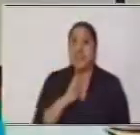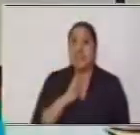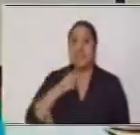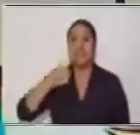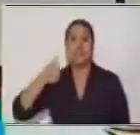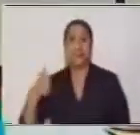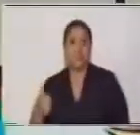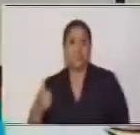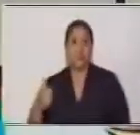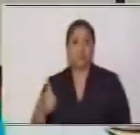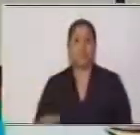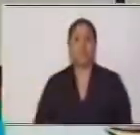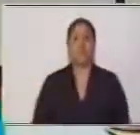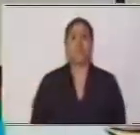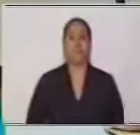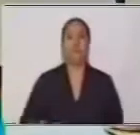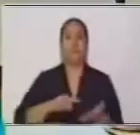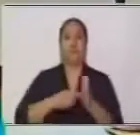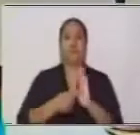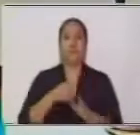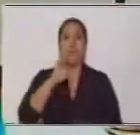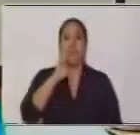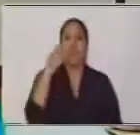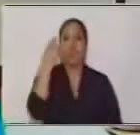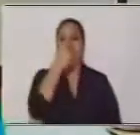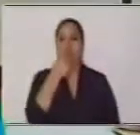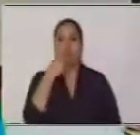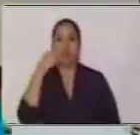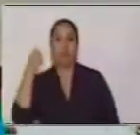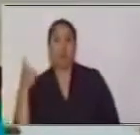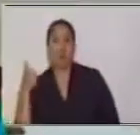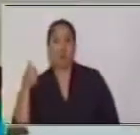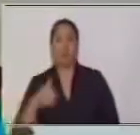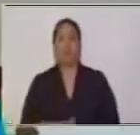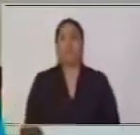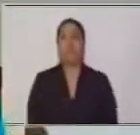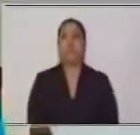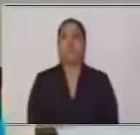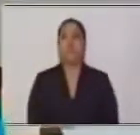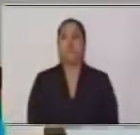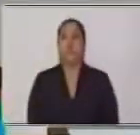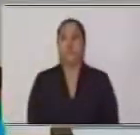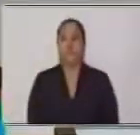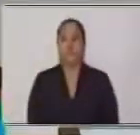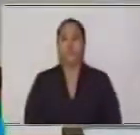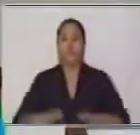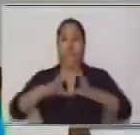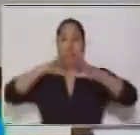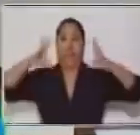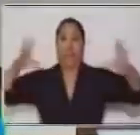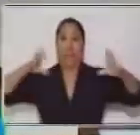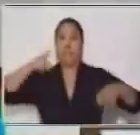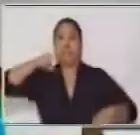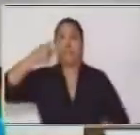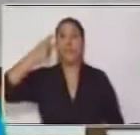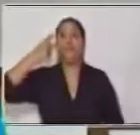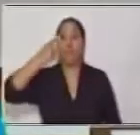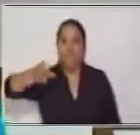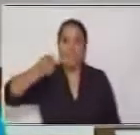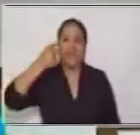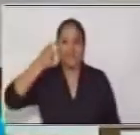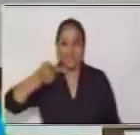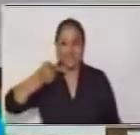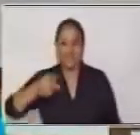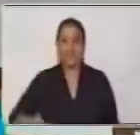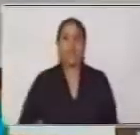Excelente. Entonces, lo pongo acá en medio, lo escribo acá, así un poquito grande para que pueda notarse. Y esto se